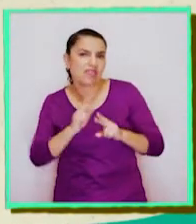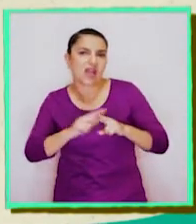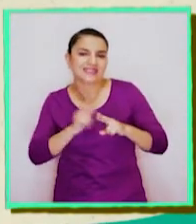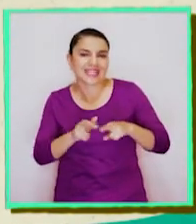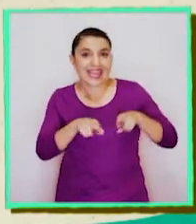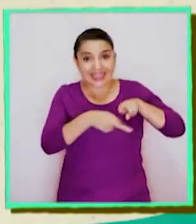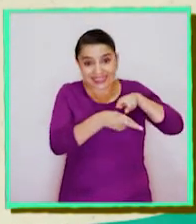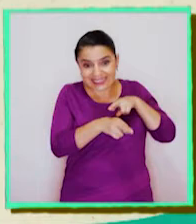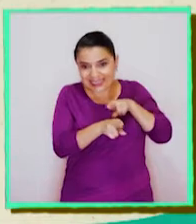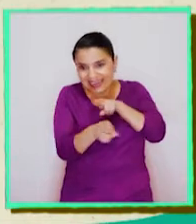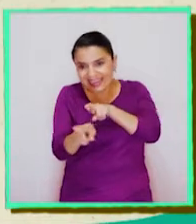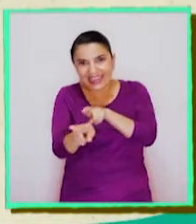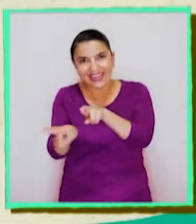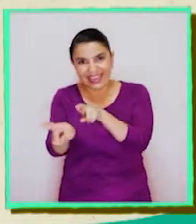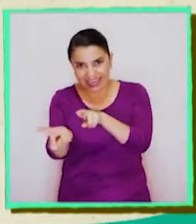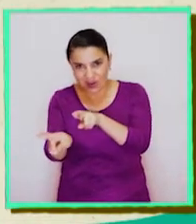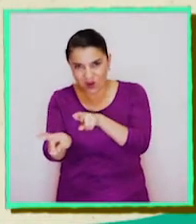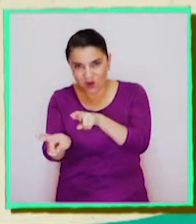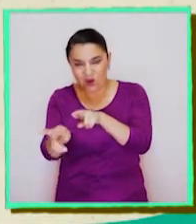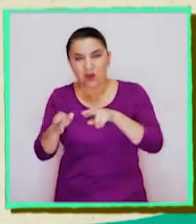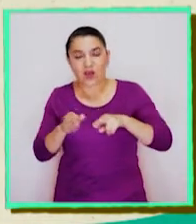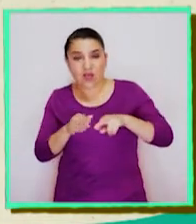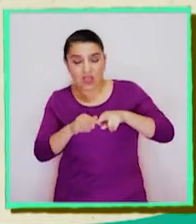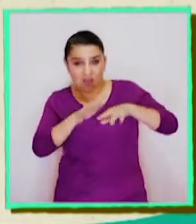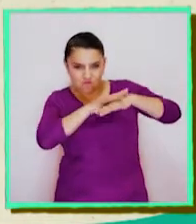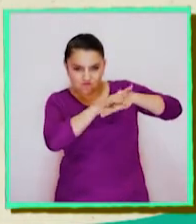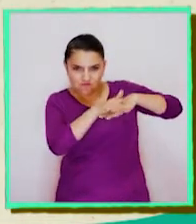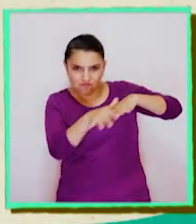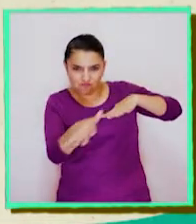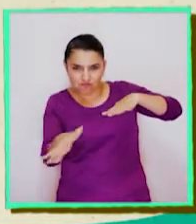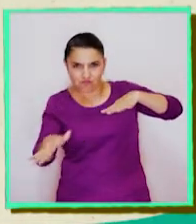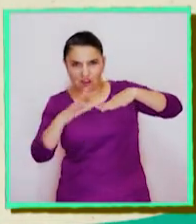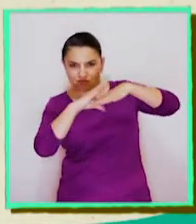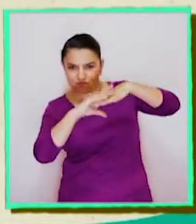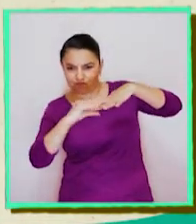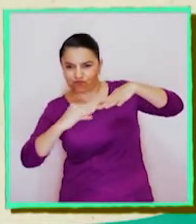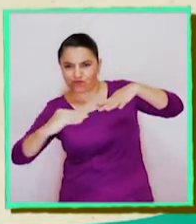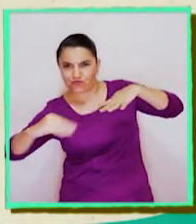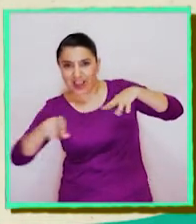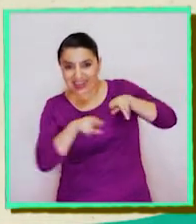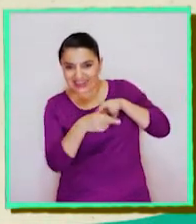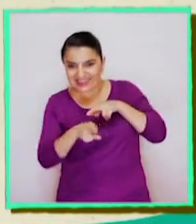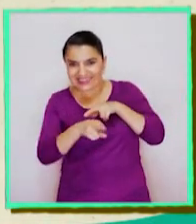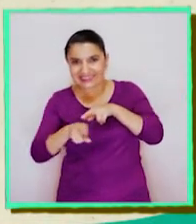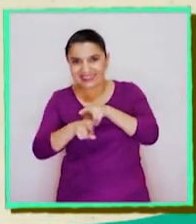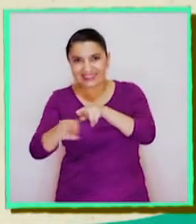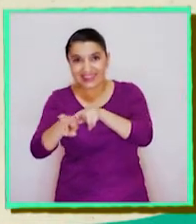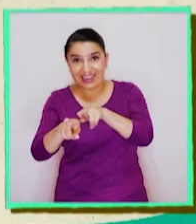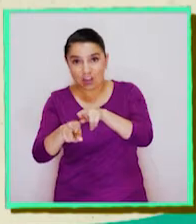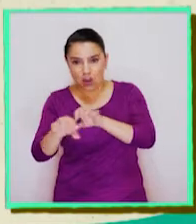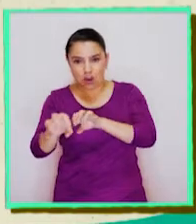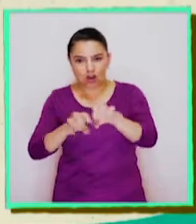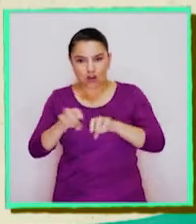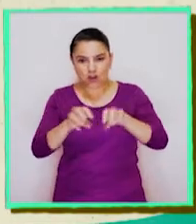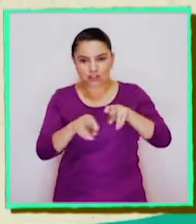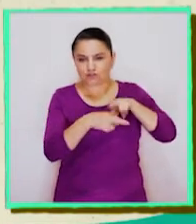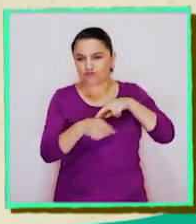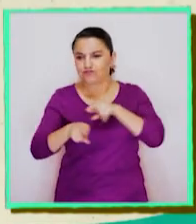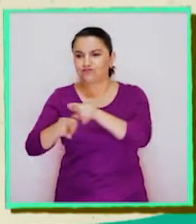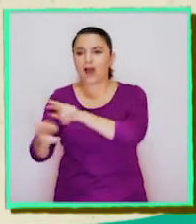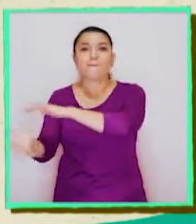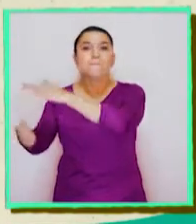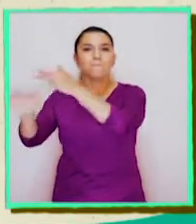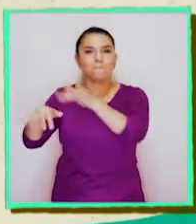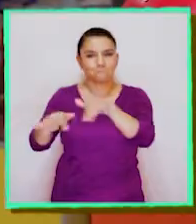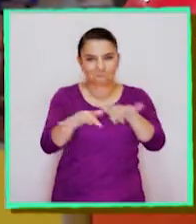fluvial. Cuando, por ejemplo, los ríos desgastan los materiales de la superficie terrestre. Y arrastran los restos en dirección al